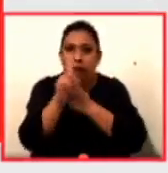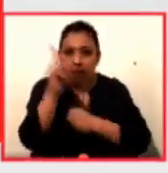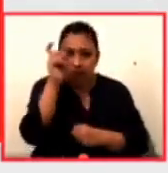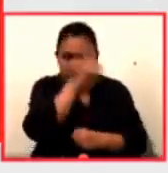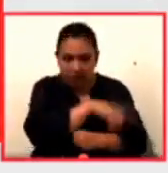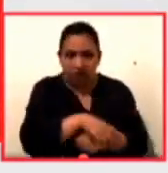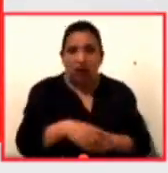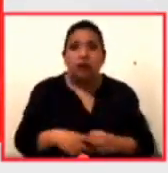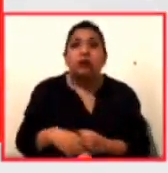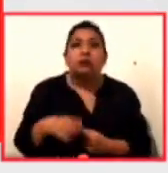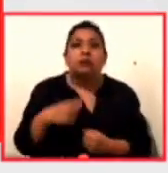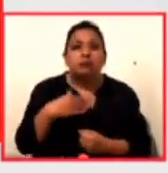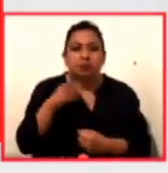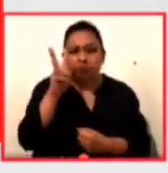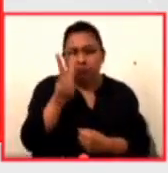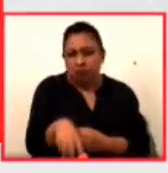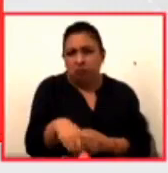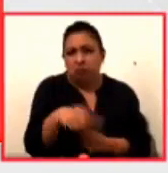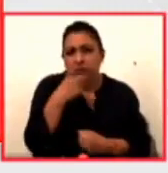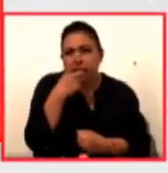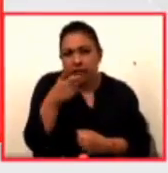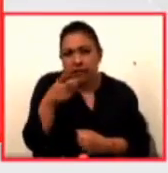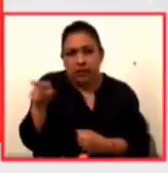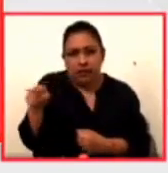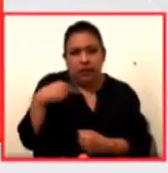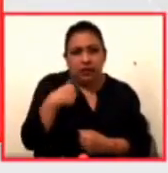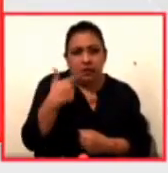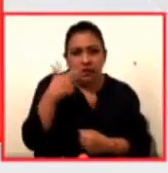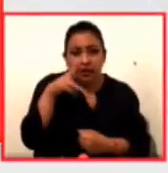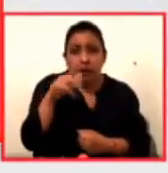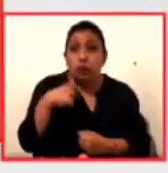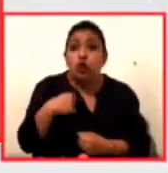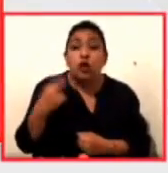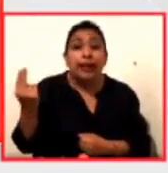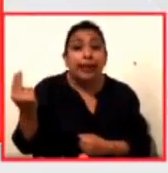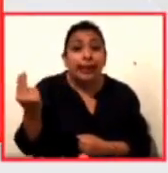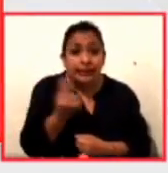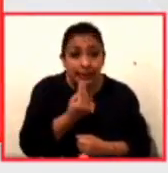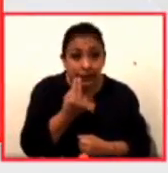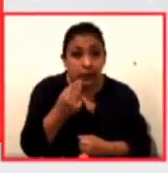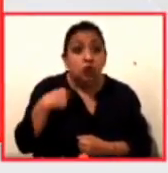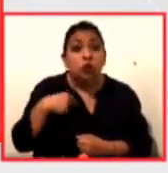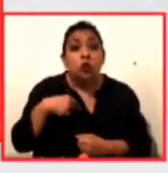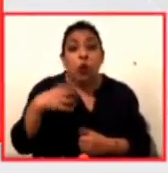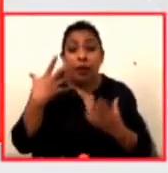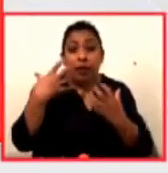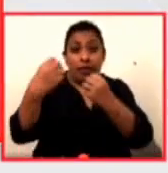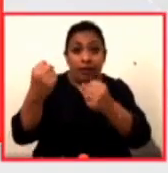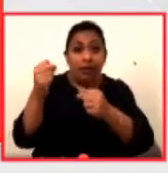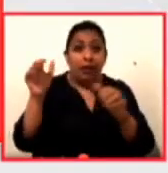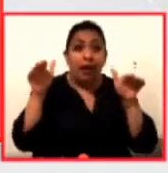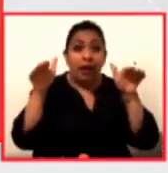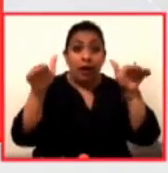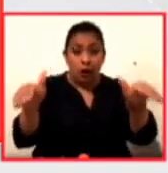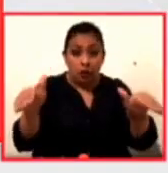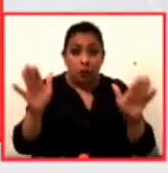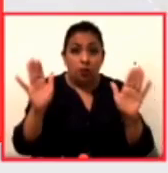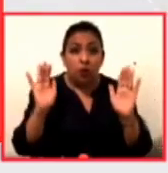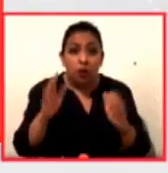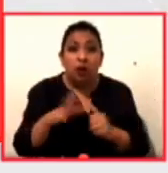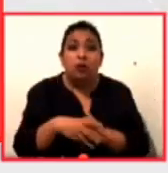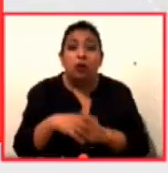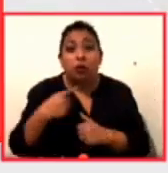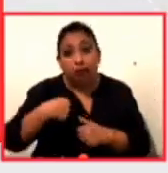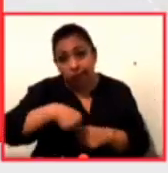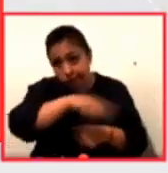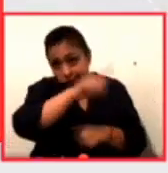a mi padre oye a lo mejor voy a necesitar que vayas por mi aeropuerto porque a lo mejor me regresa